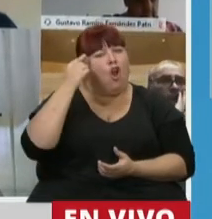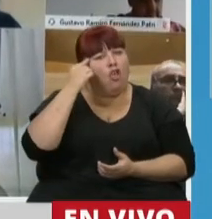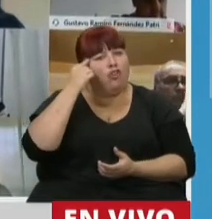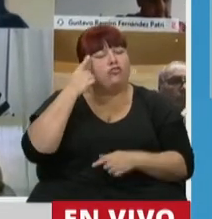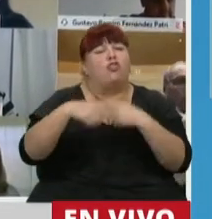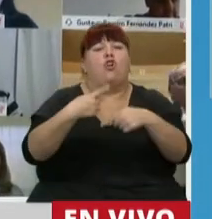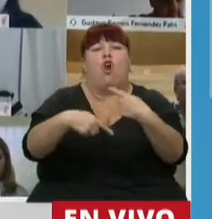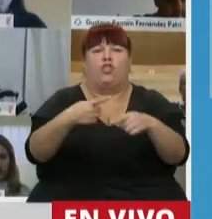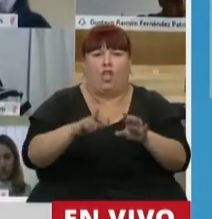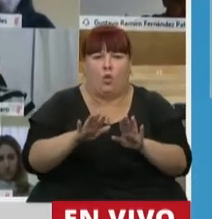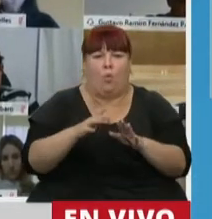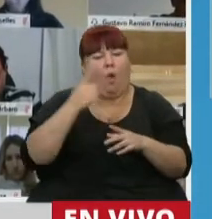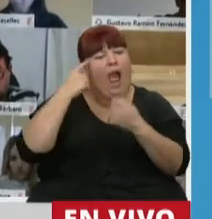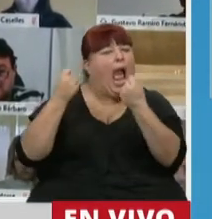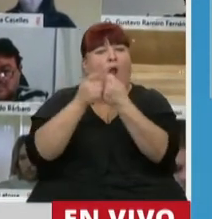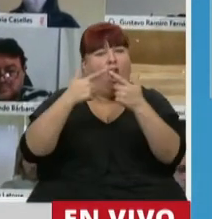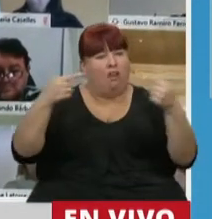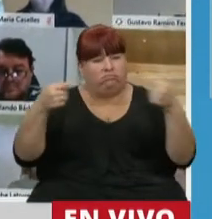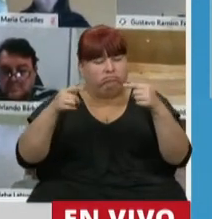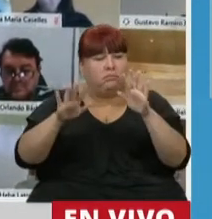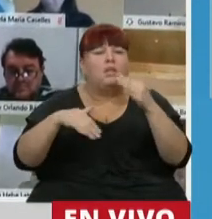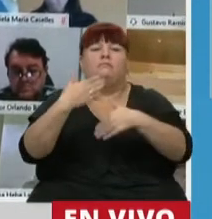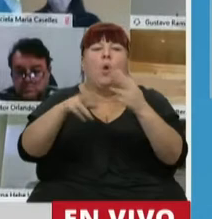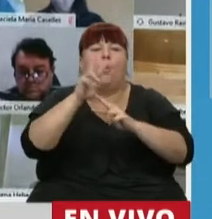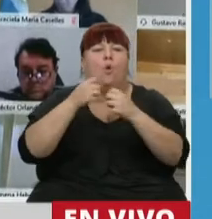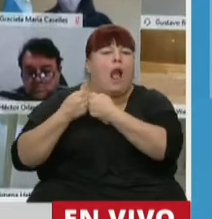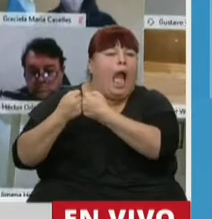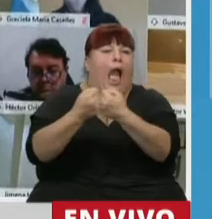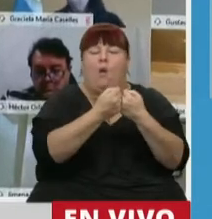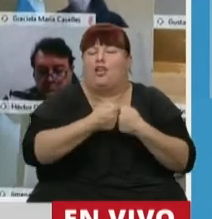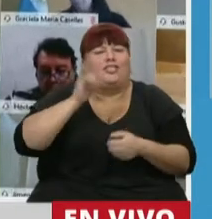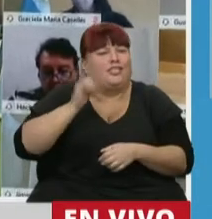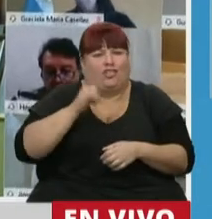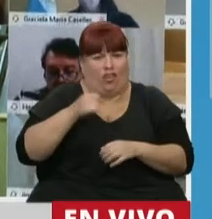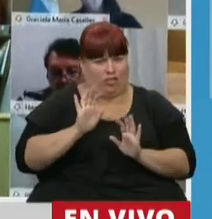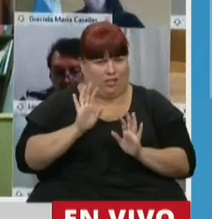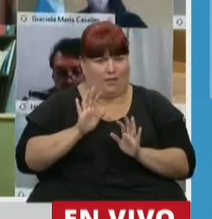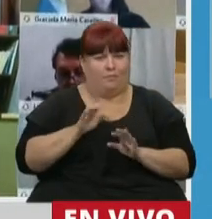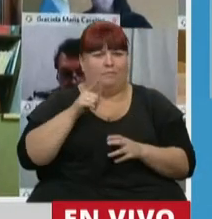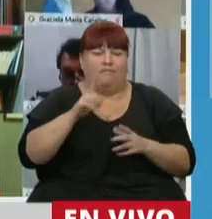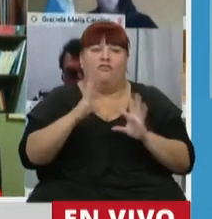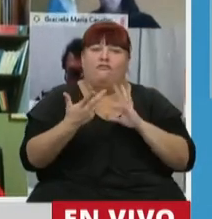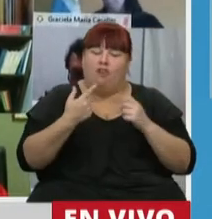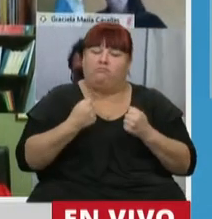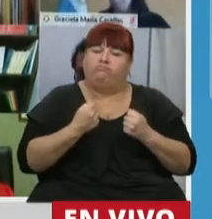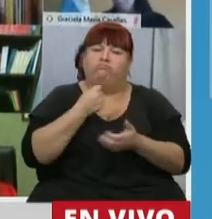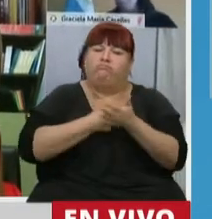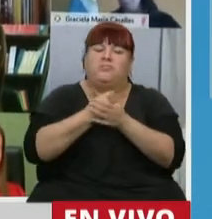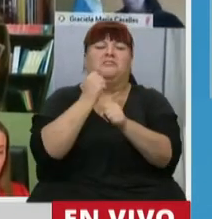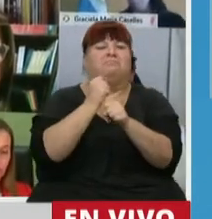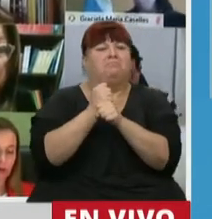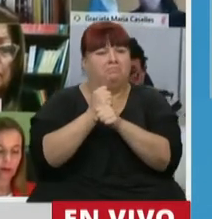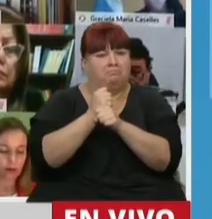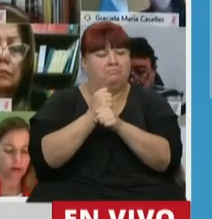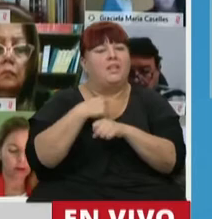avanzar desde el disenso necesario hacia el consenso imprescindible. Con ese espíritu hemos trabajado